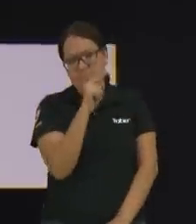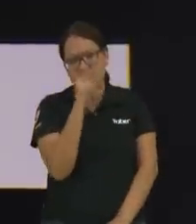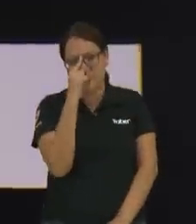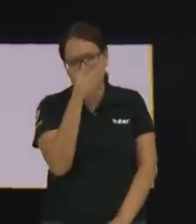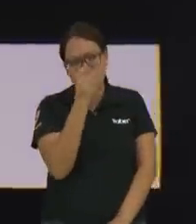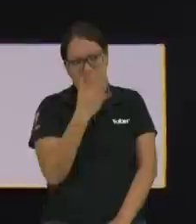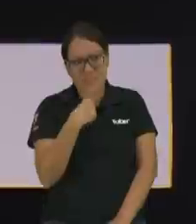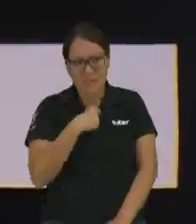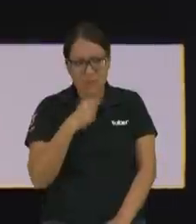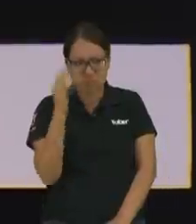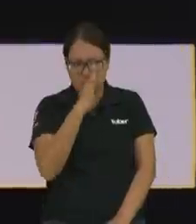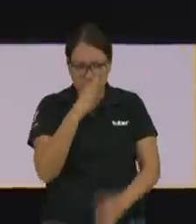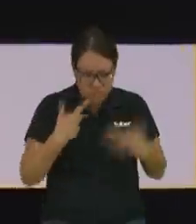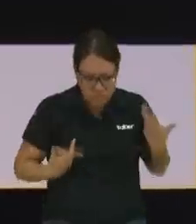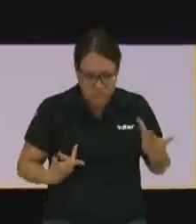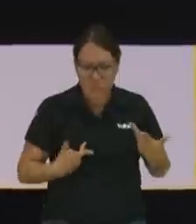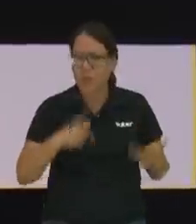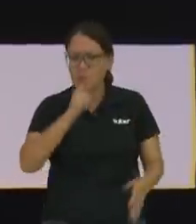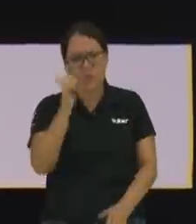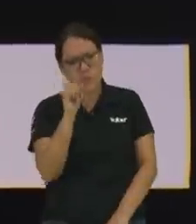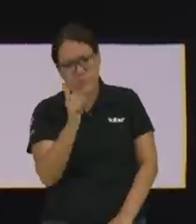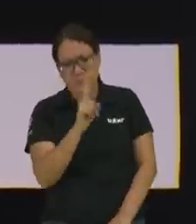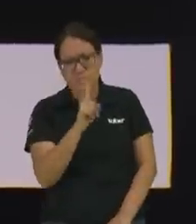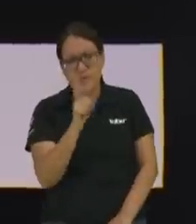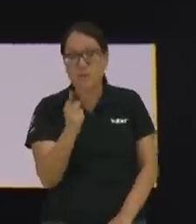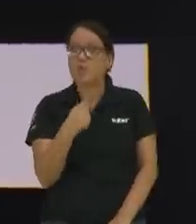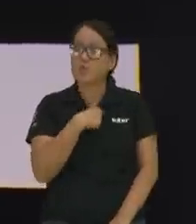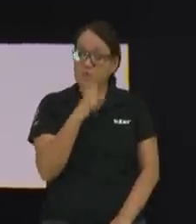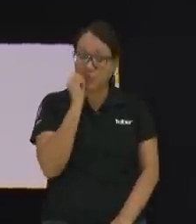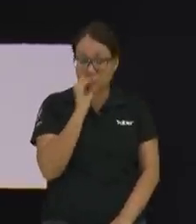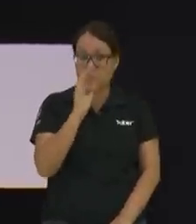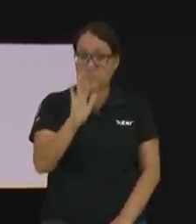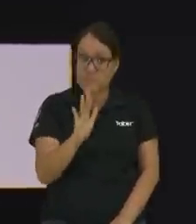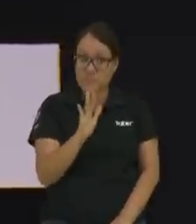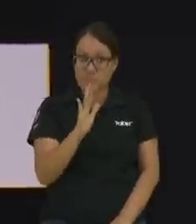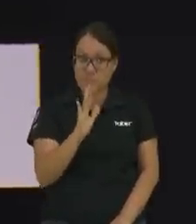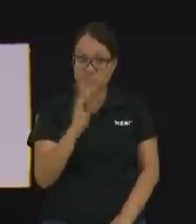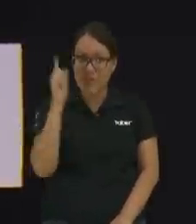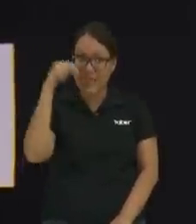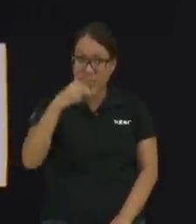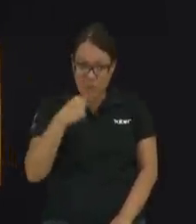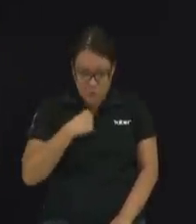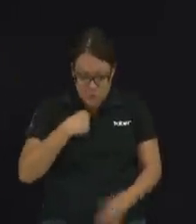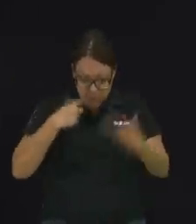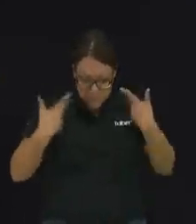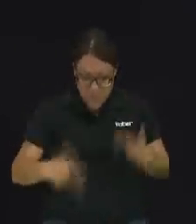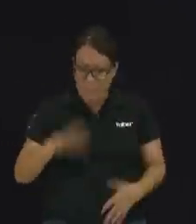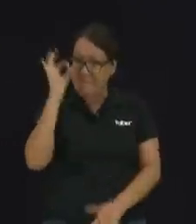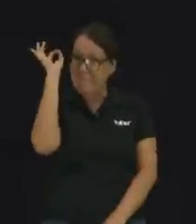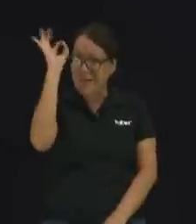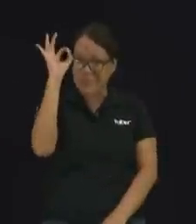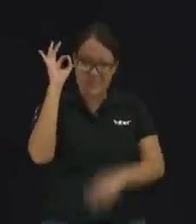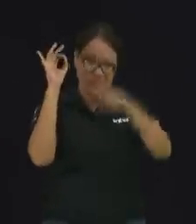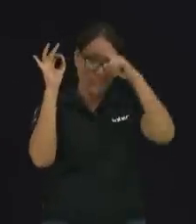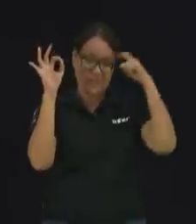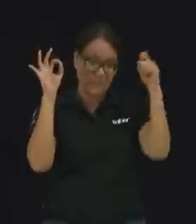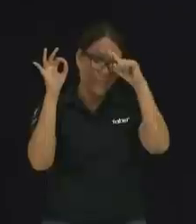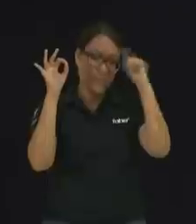andar todo zarrapastroso. De ninguna manera. Solo te estoy diciendo que en esta profesión del pastorado